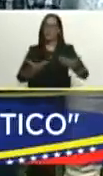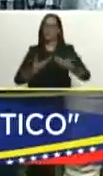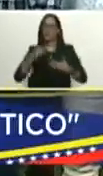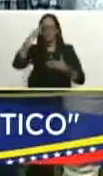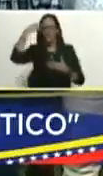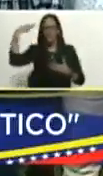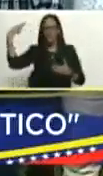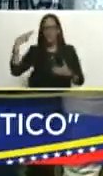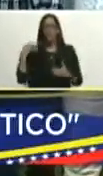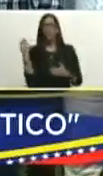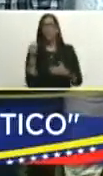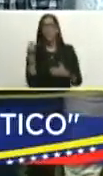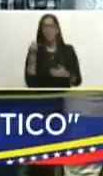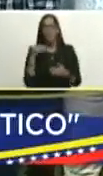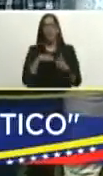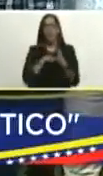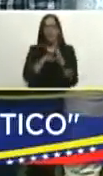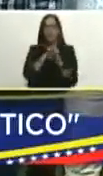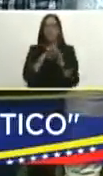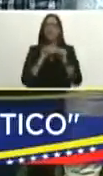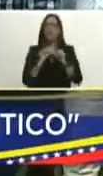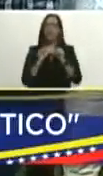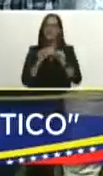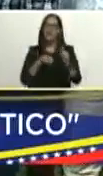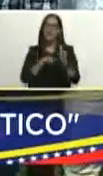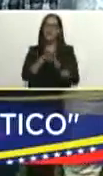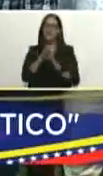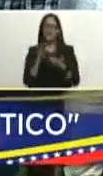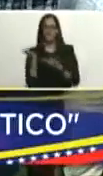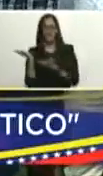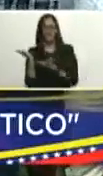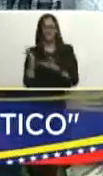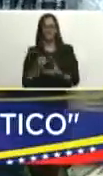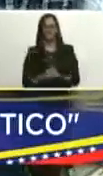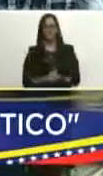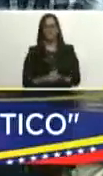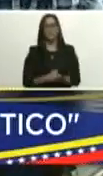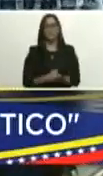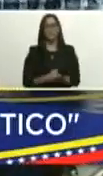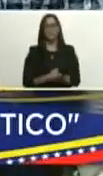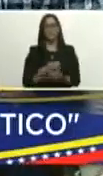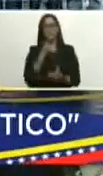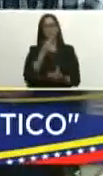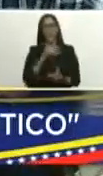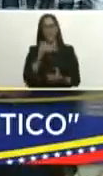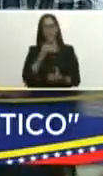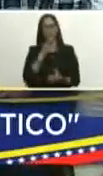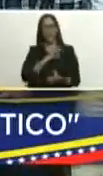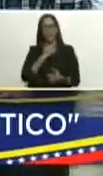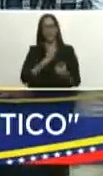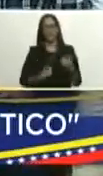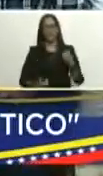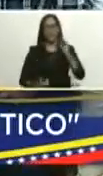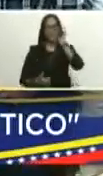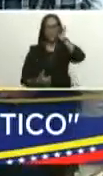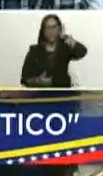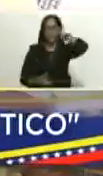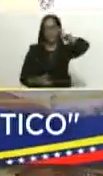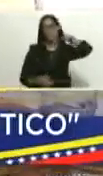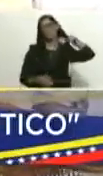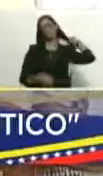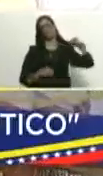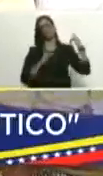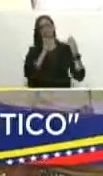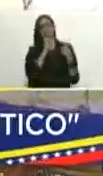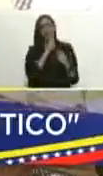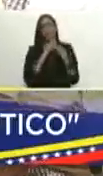de cómo hemos venido creciendo y vamos a seguir creciendo Pedro buenas tardes señor presidente bueno en nombre de todos estos productores